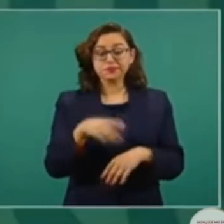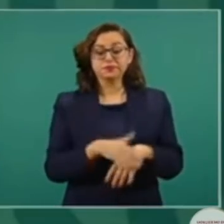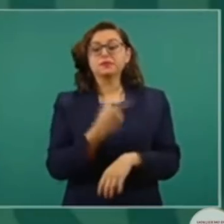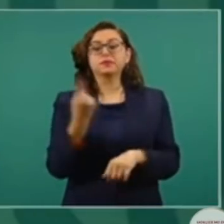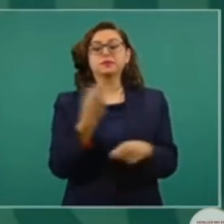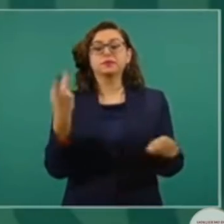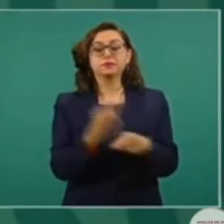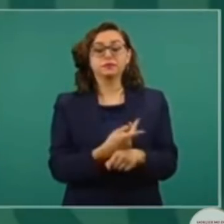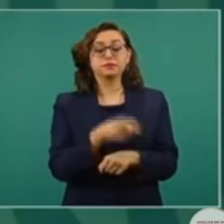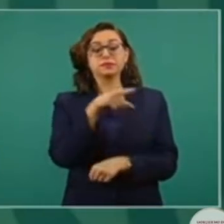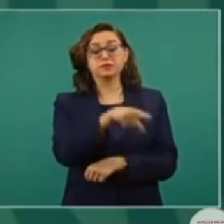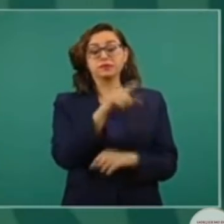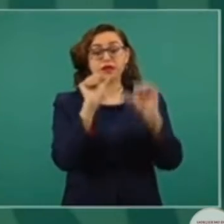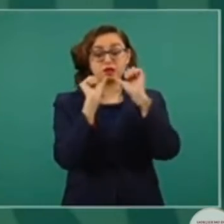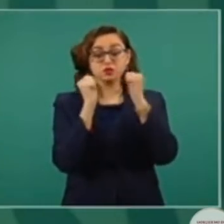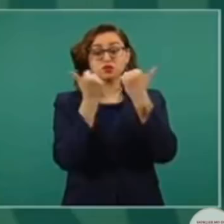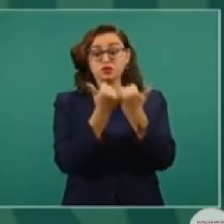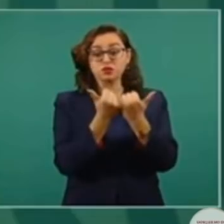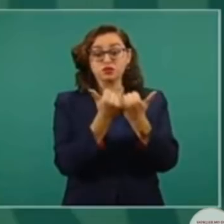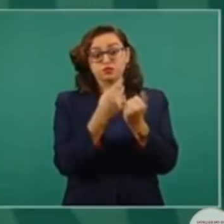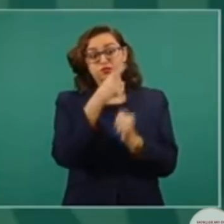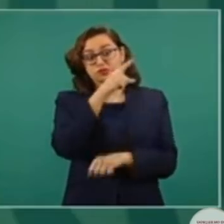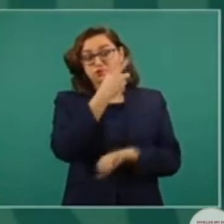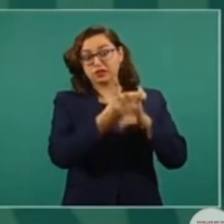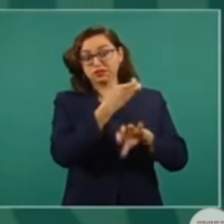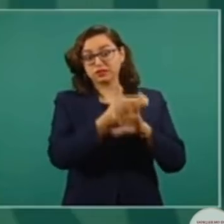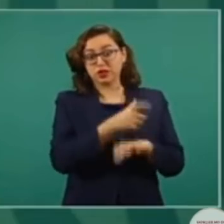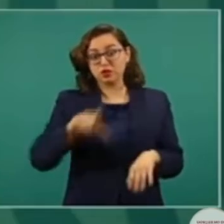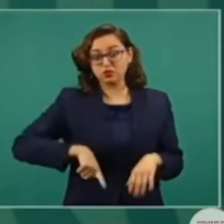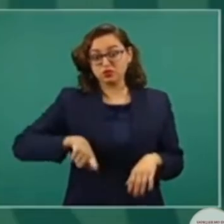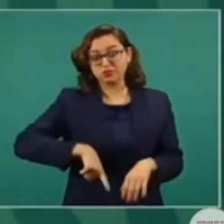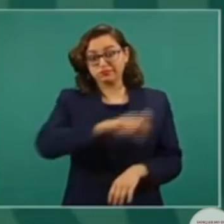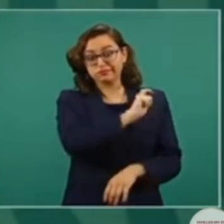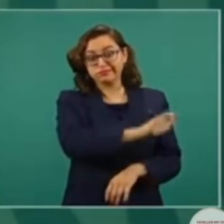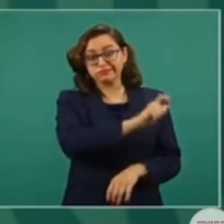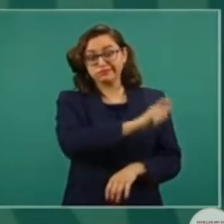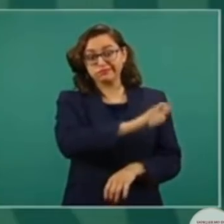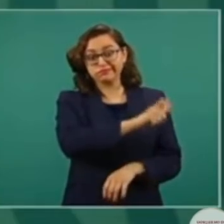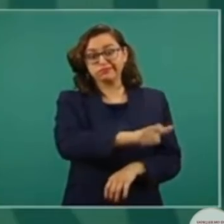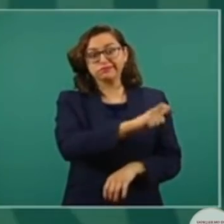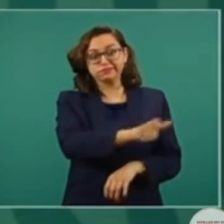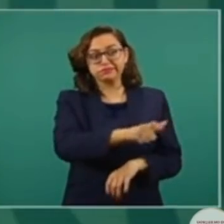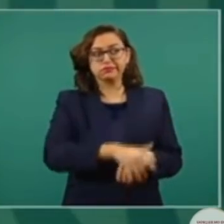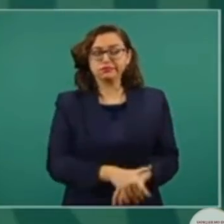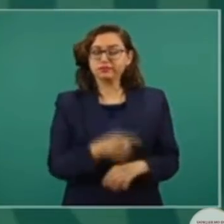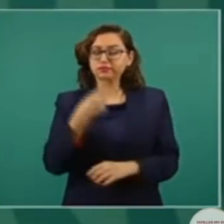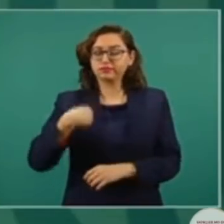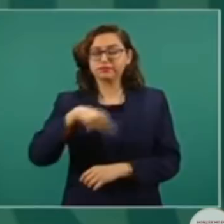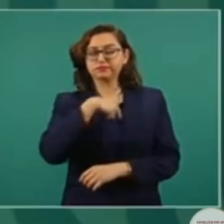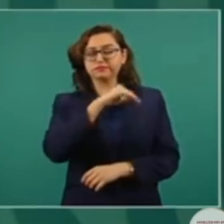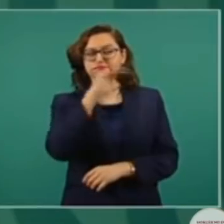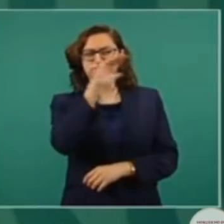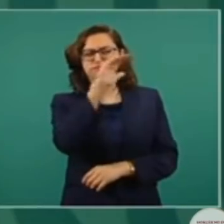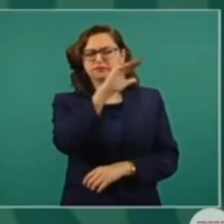organización recibe dinero del Gobierno de Estados Unidos. Entonces, queremos que nos